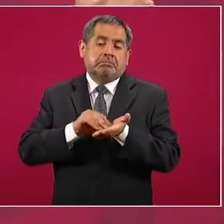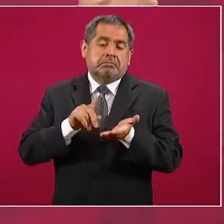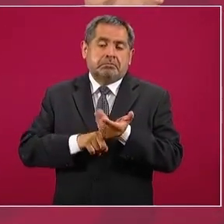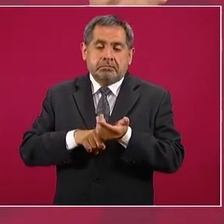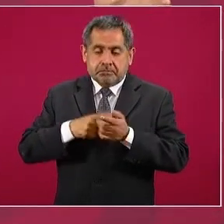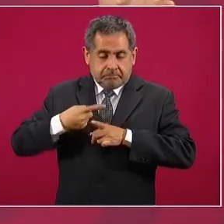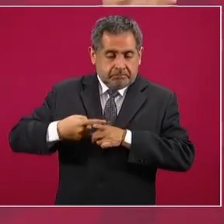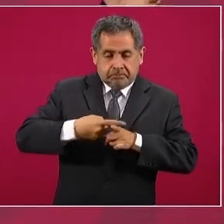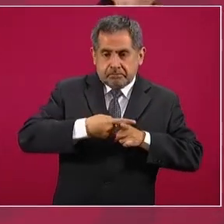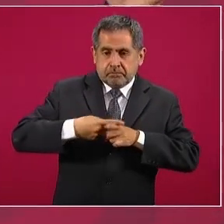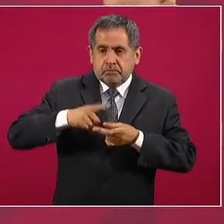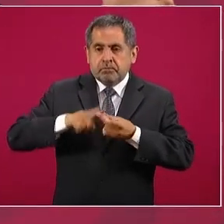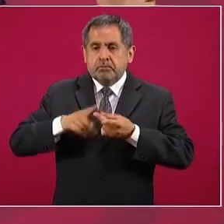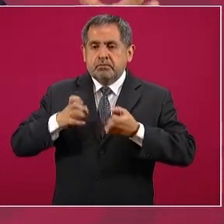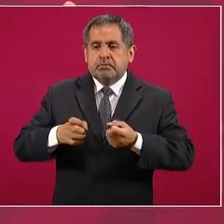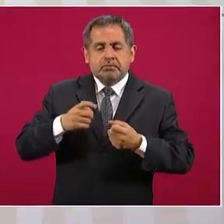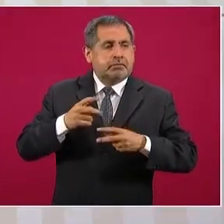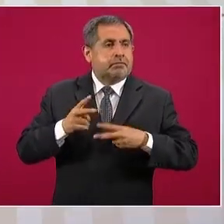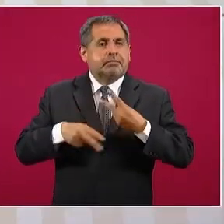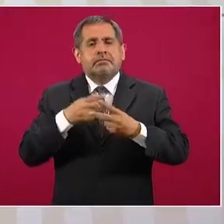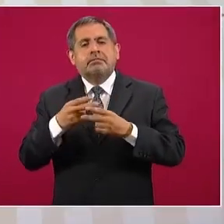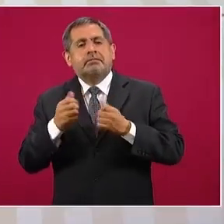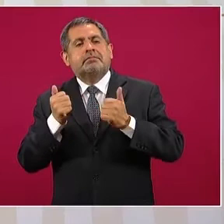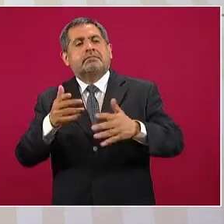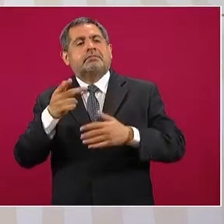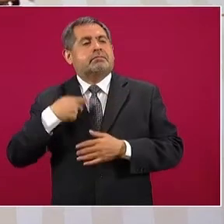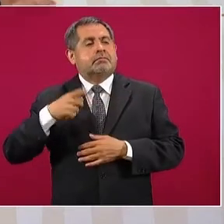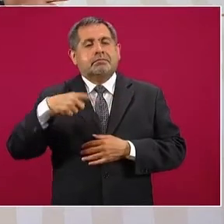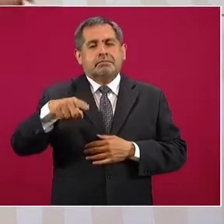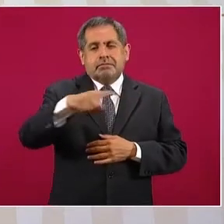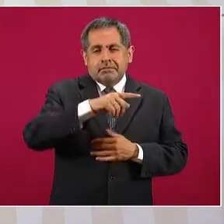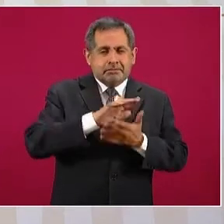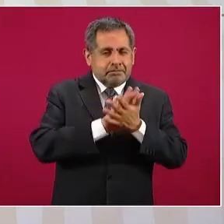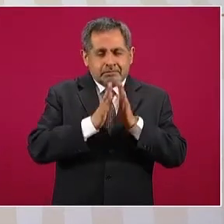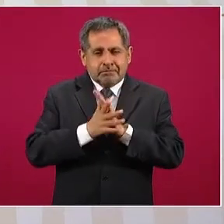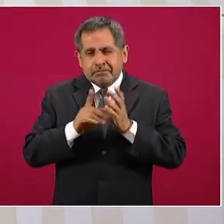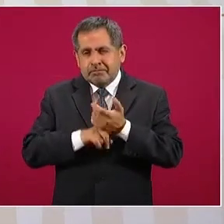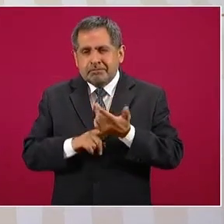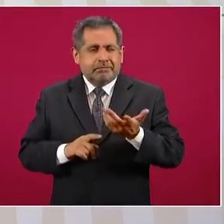cómo iban a llegar esas armas en manos de delincuentes.